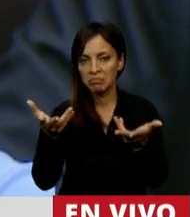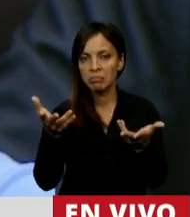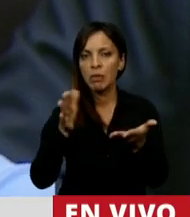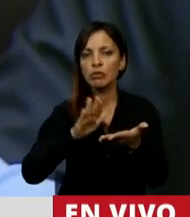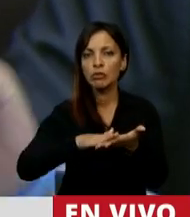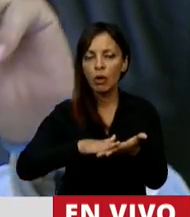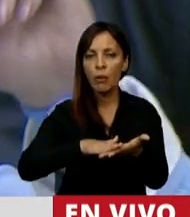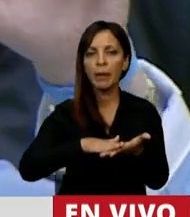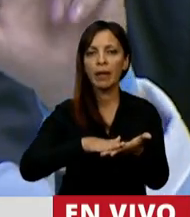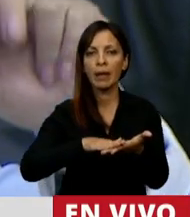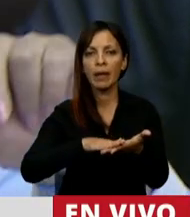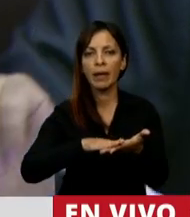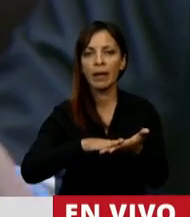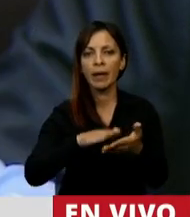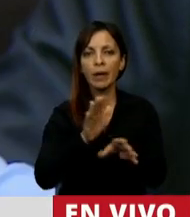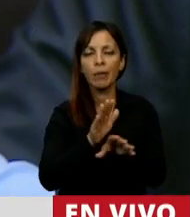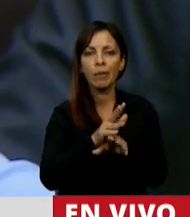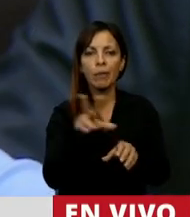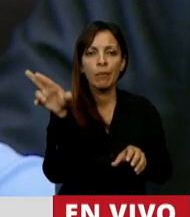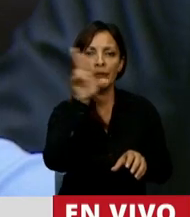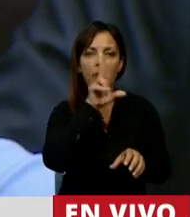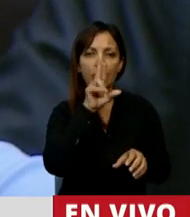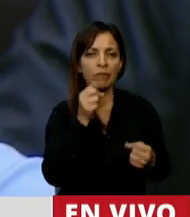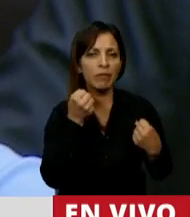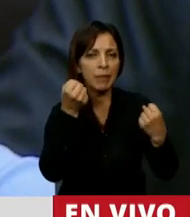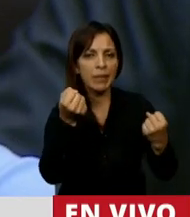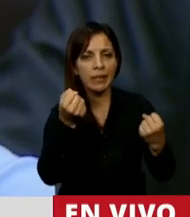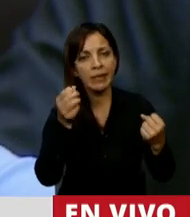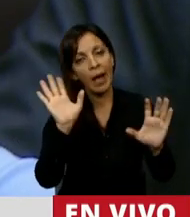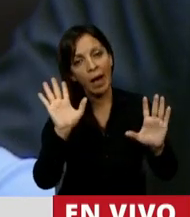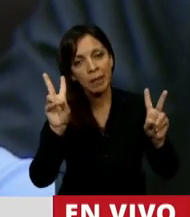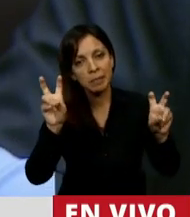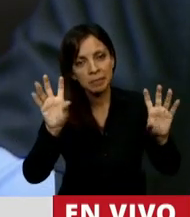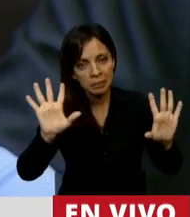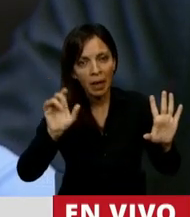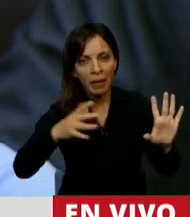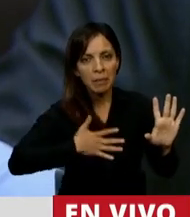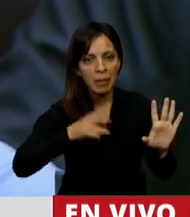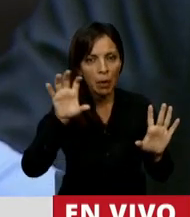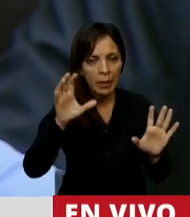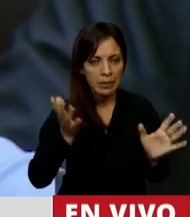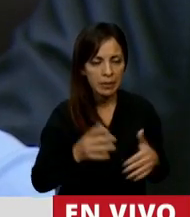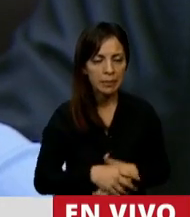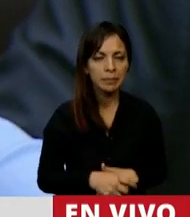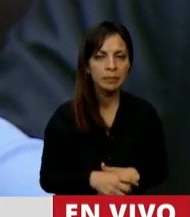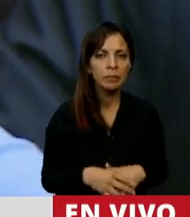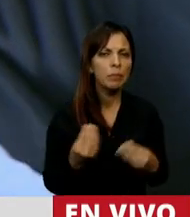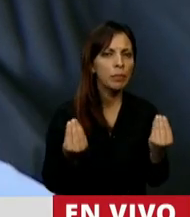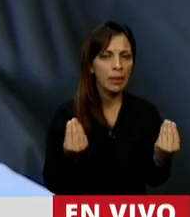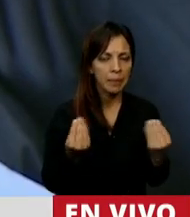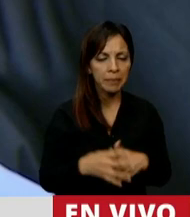de una pseudo feminista de mi provincia. ¿Saben por qué?